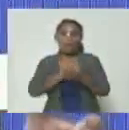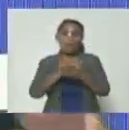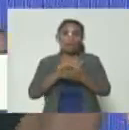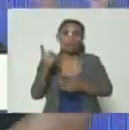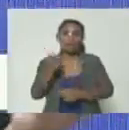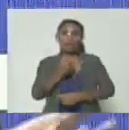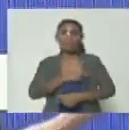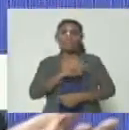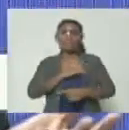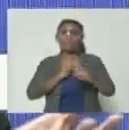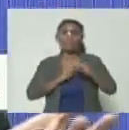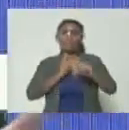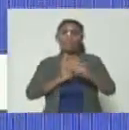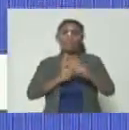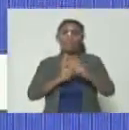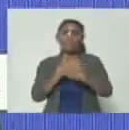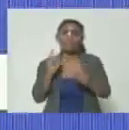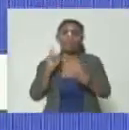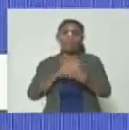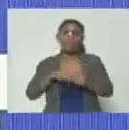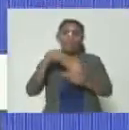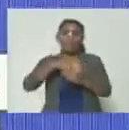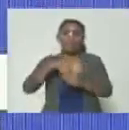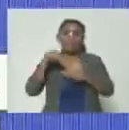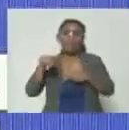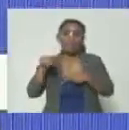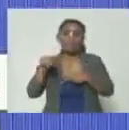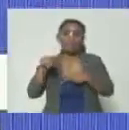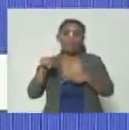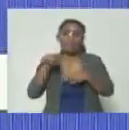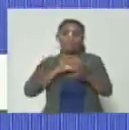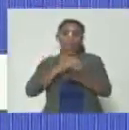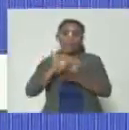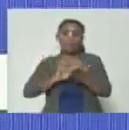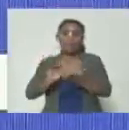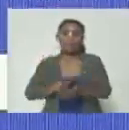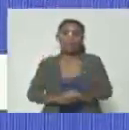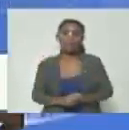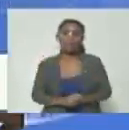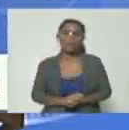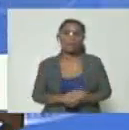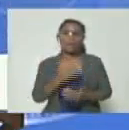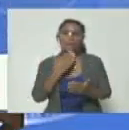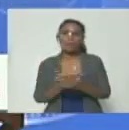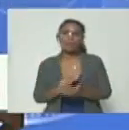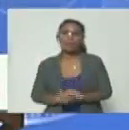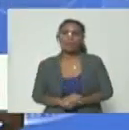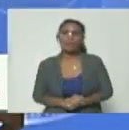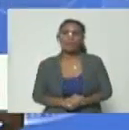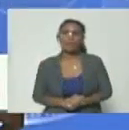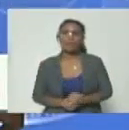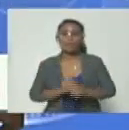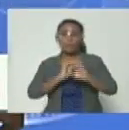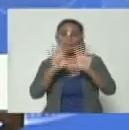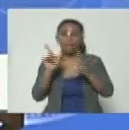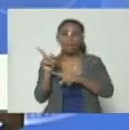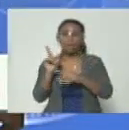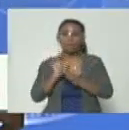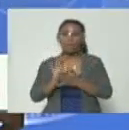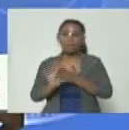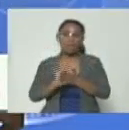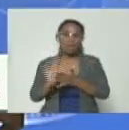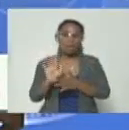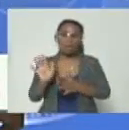positivo hay que inscribirlo dentro de esta de esta estrategia gracias claro ellos ya explican